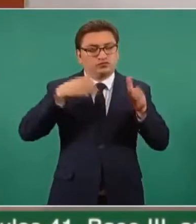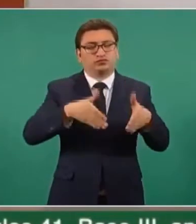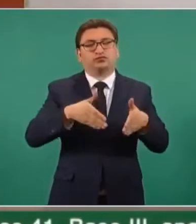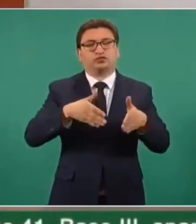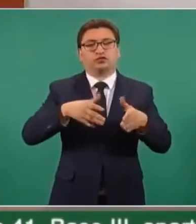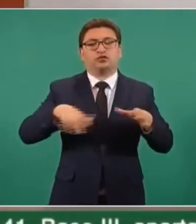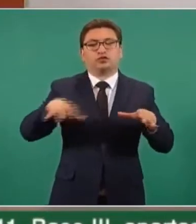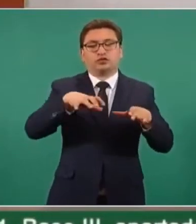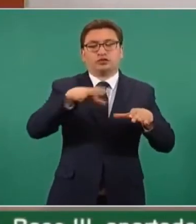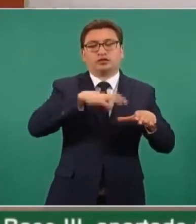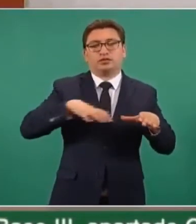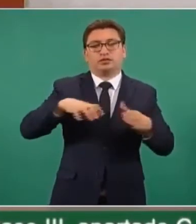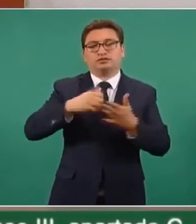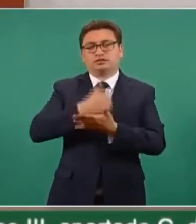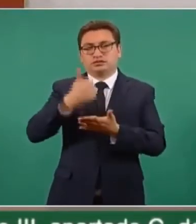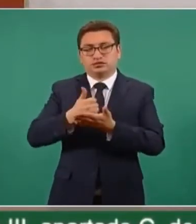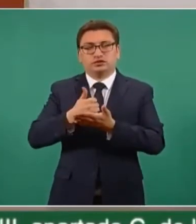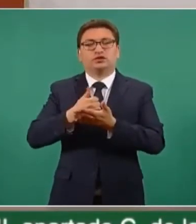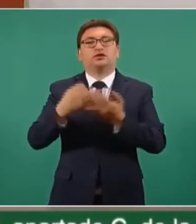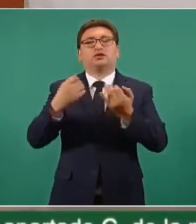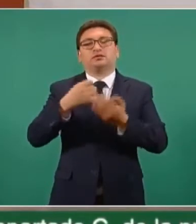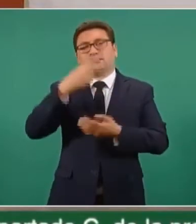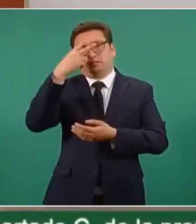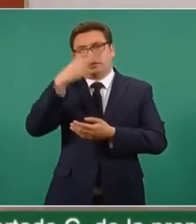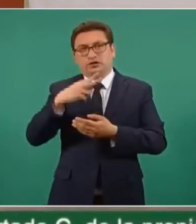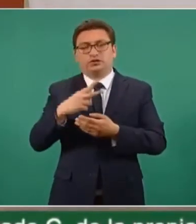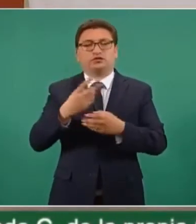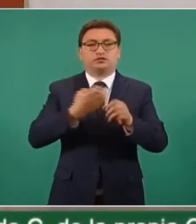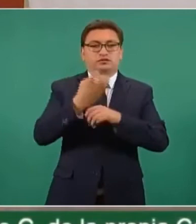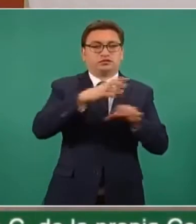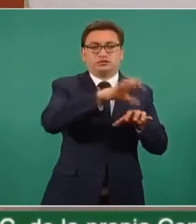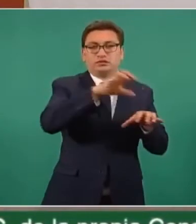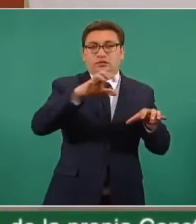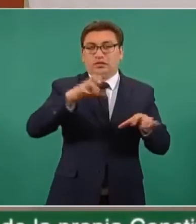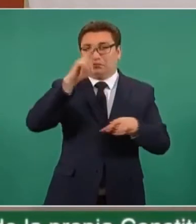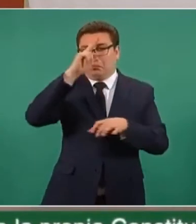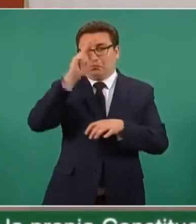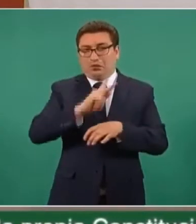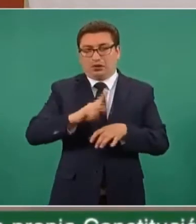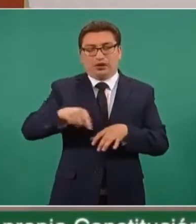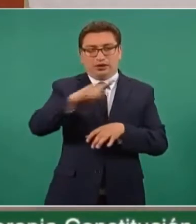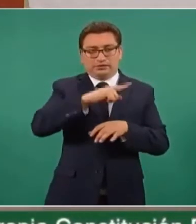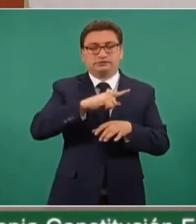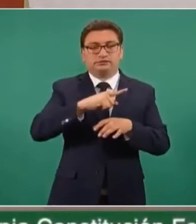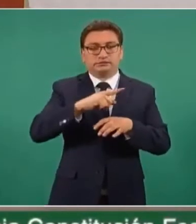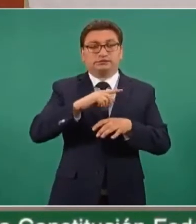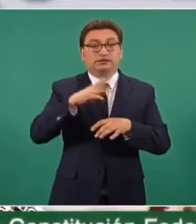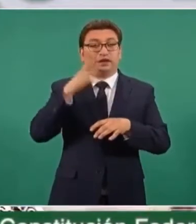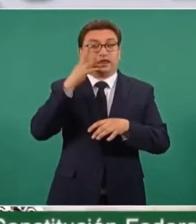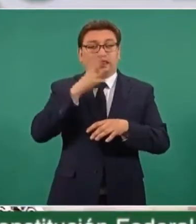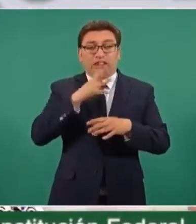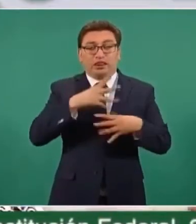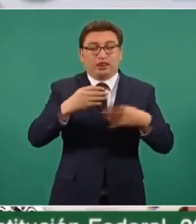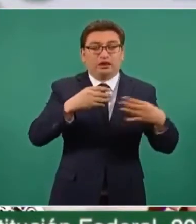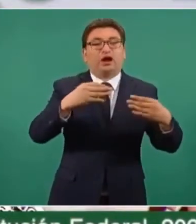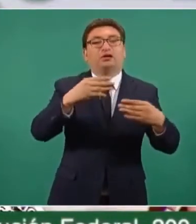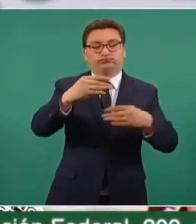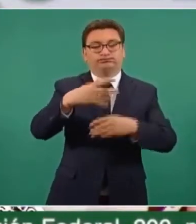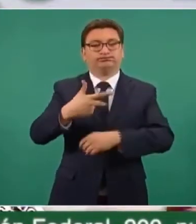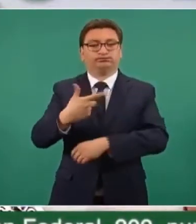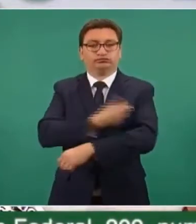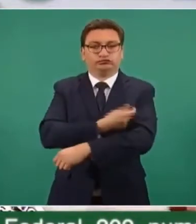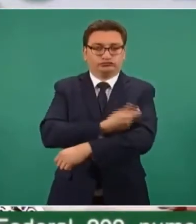las seis entidades federativas junto con la Ciudad de México que tenían el mayor riesgo de presentar esta tercera ola. Muy